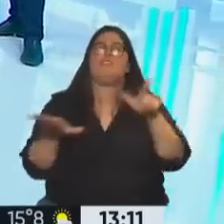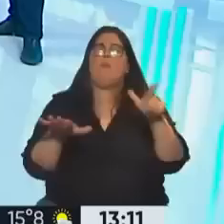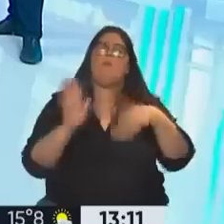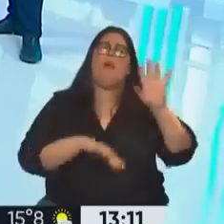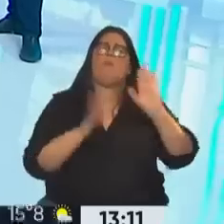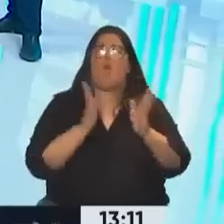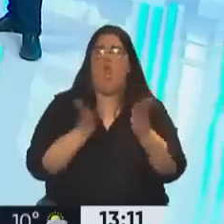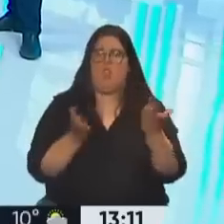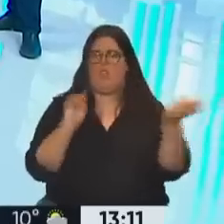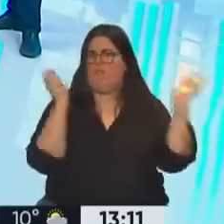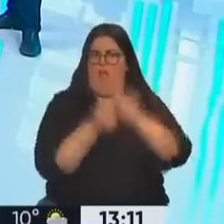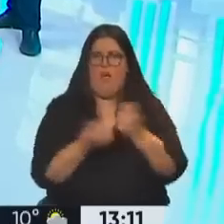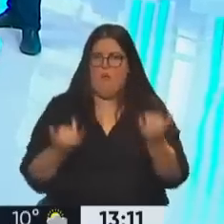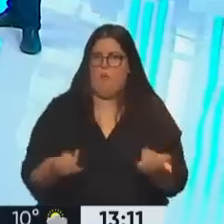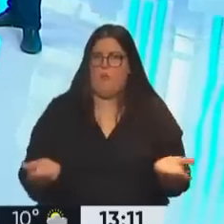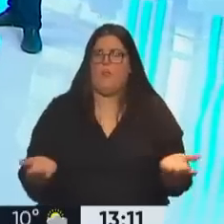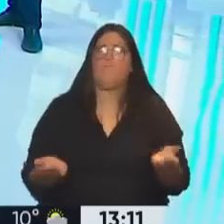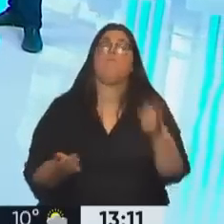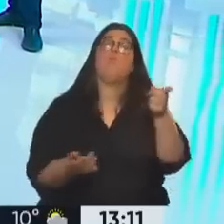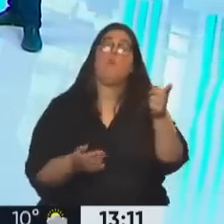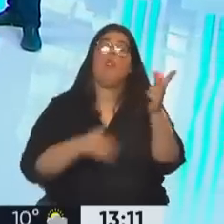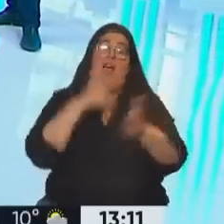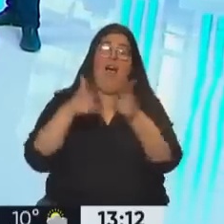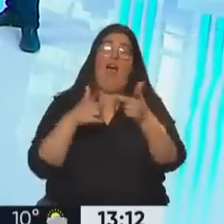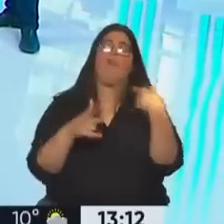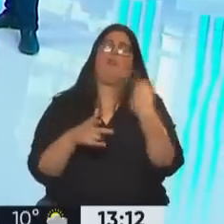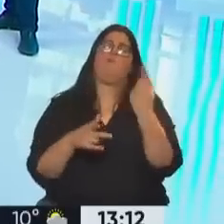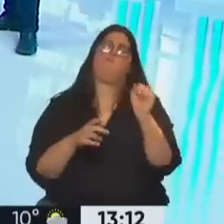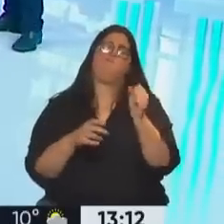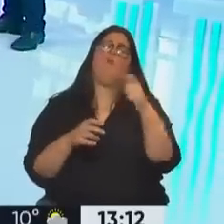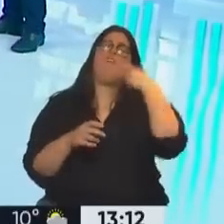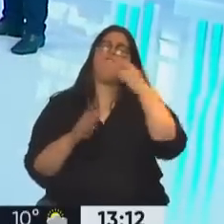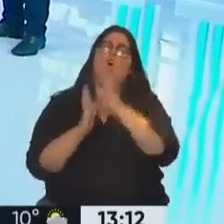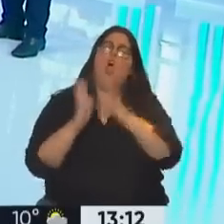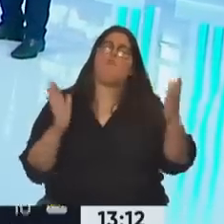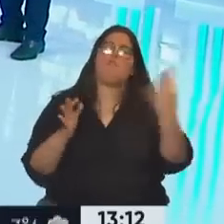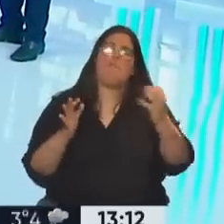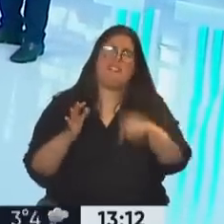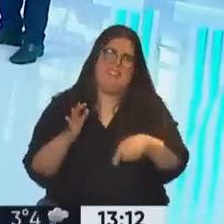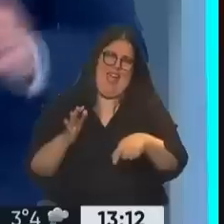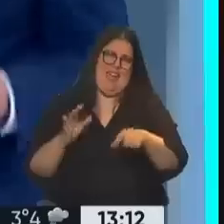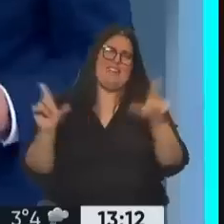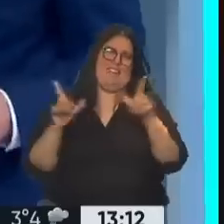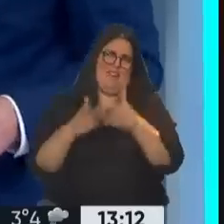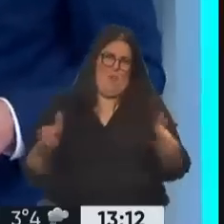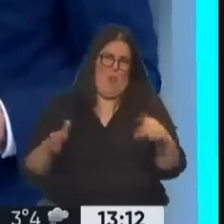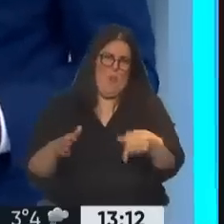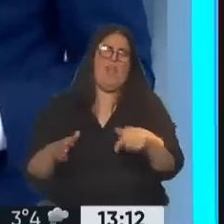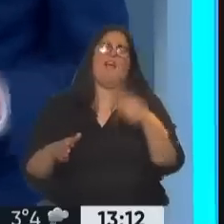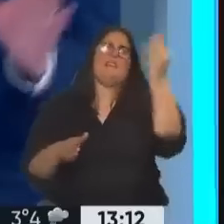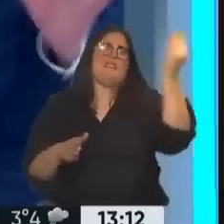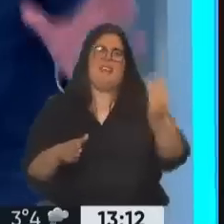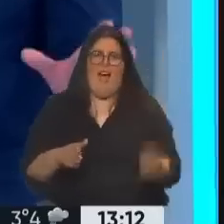Rafael Correa, lo que está usted describiendo, lo hemos plasmado en varios informes especiales en esta edición de Televisión Pública Noticias Internacional, a lo largo de varios sábados.